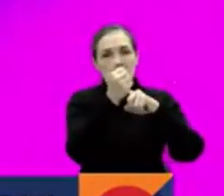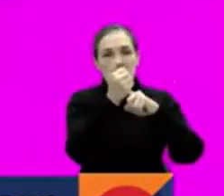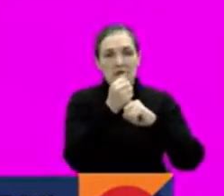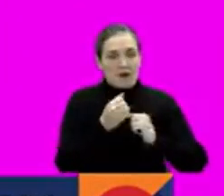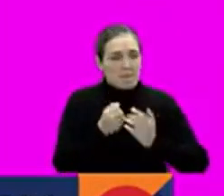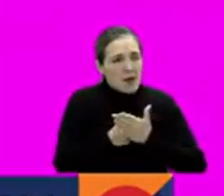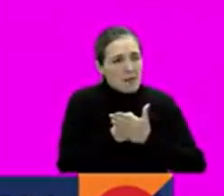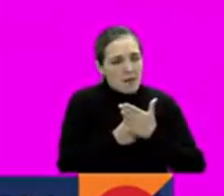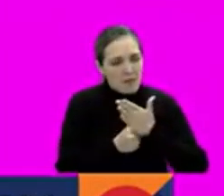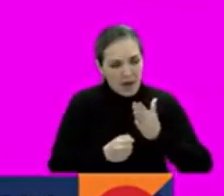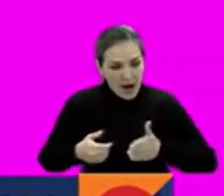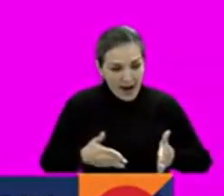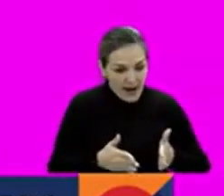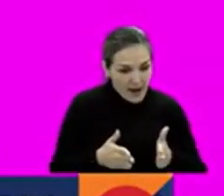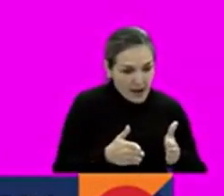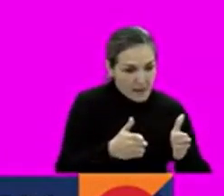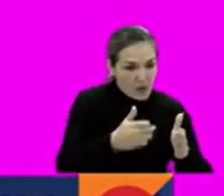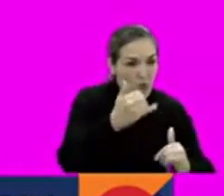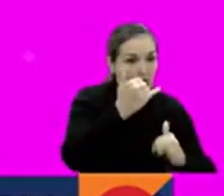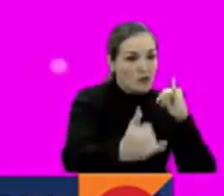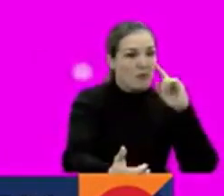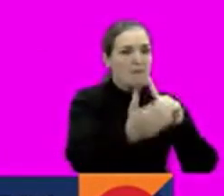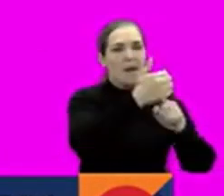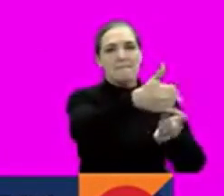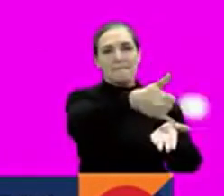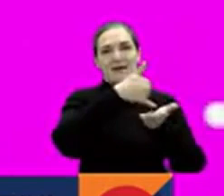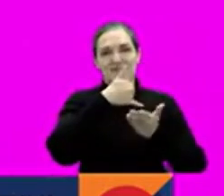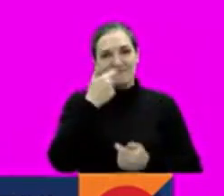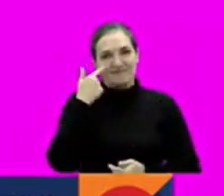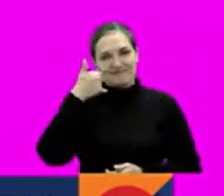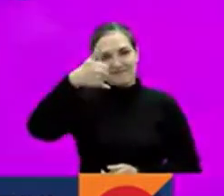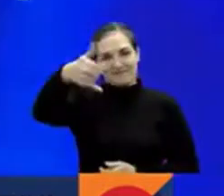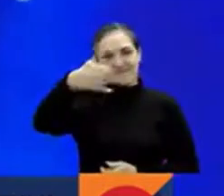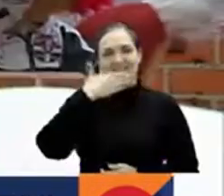vamos a tener el premio. Muchas gracias.